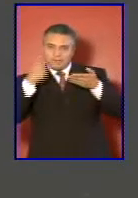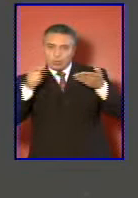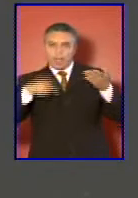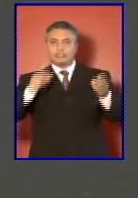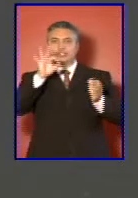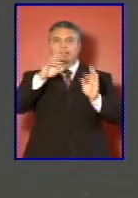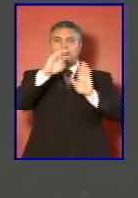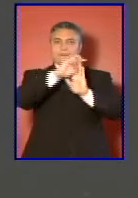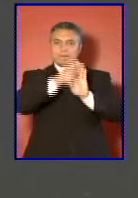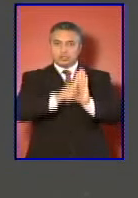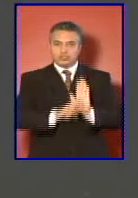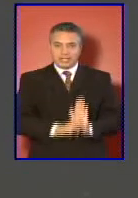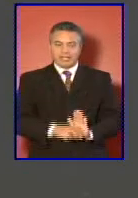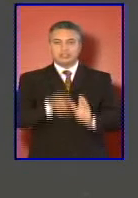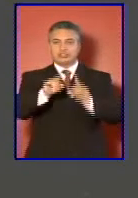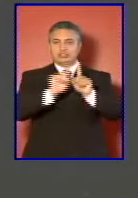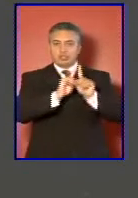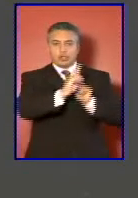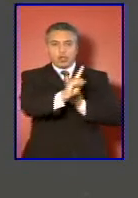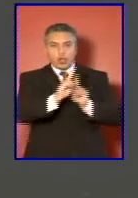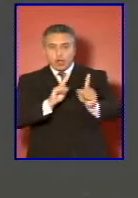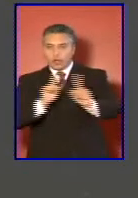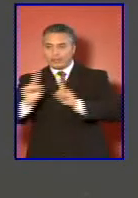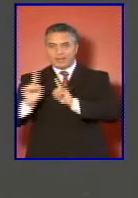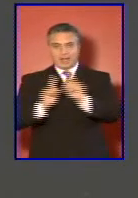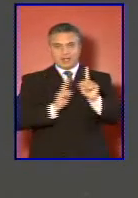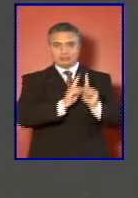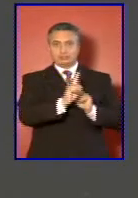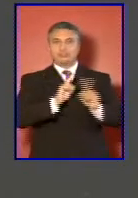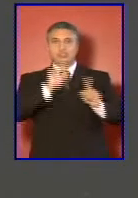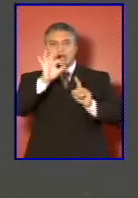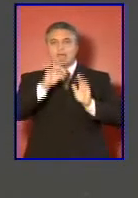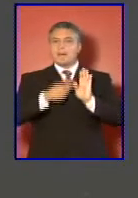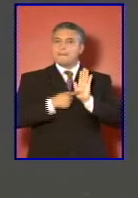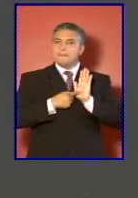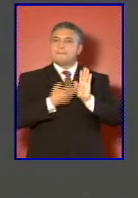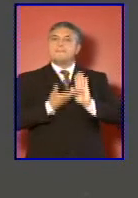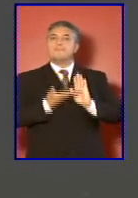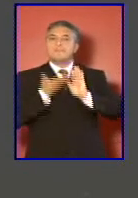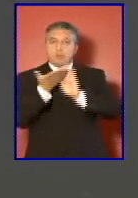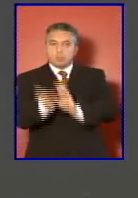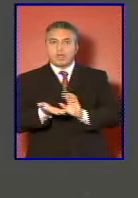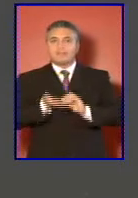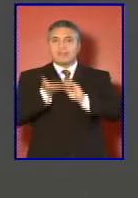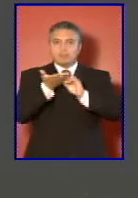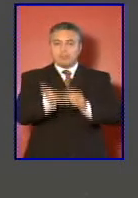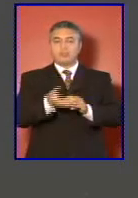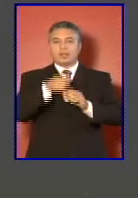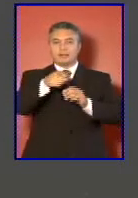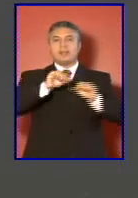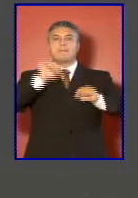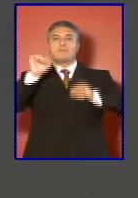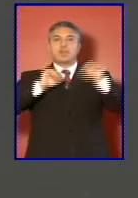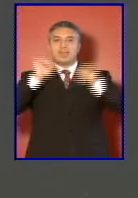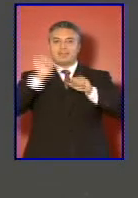coordinación y propuesta en materia de política internacional